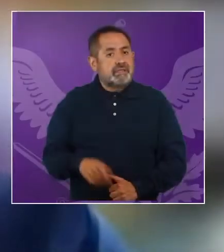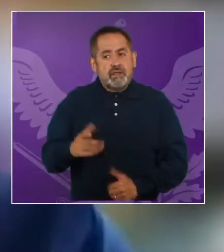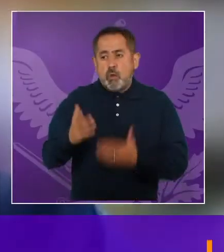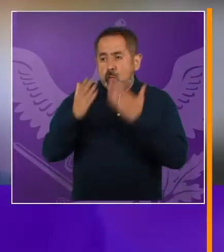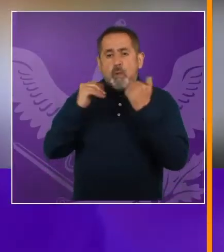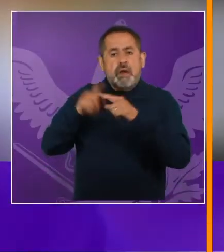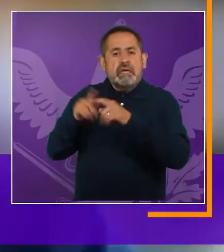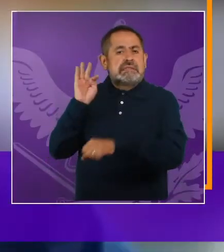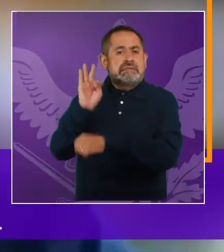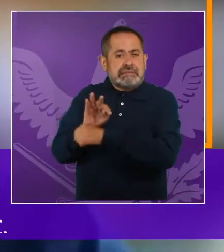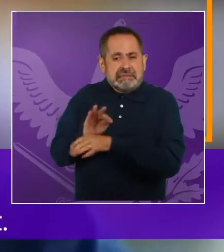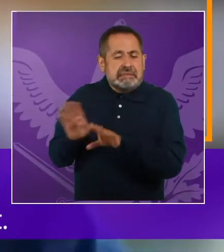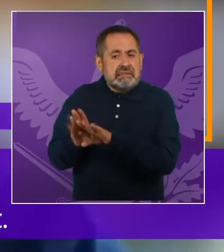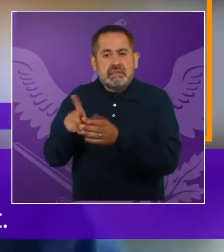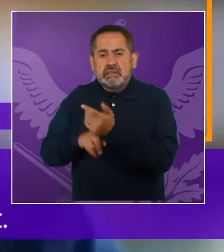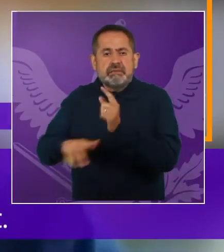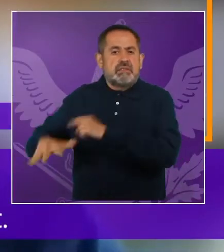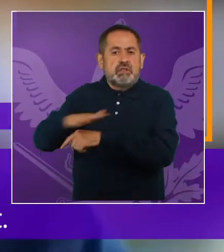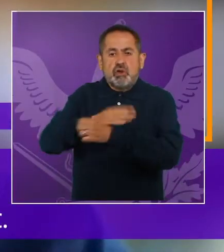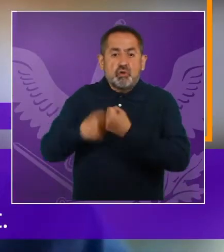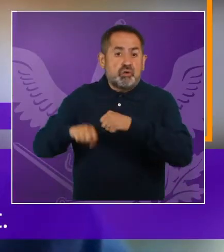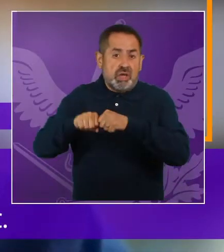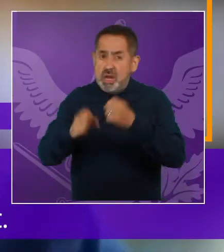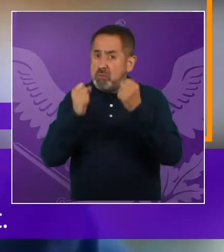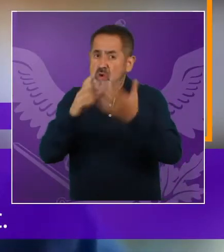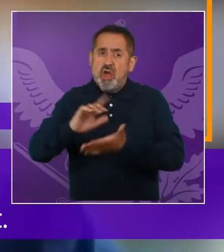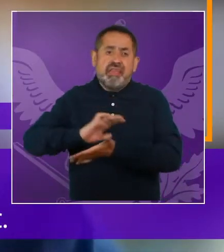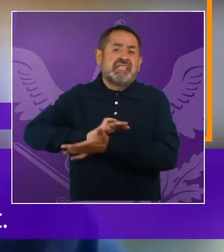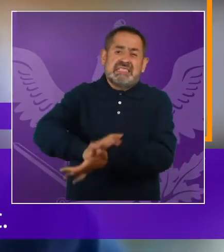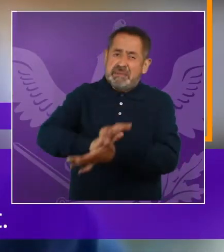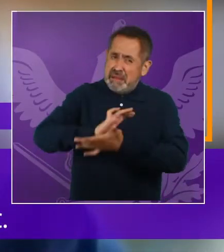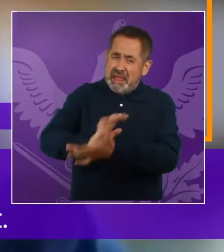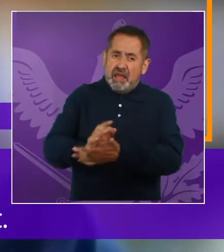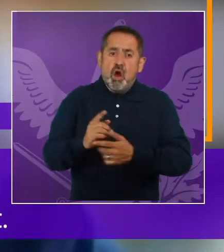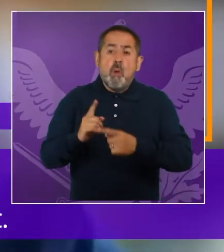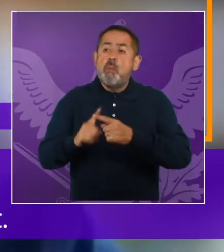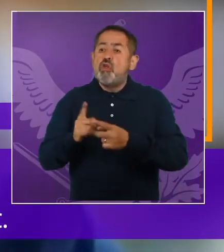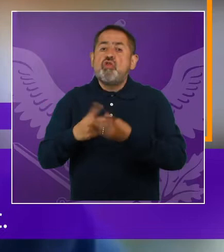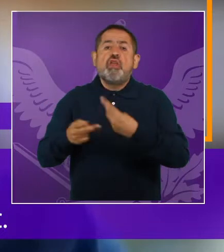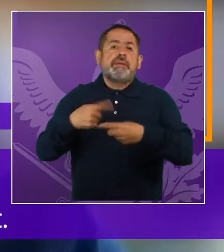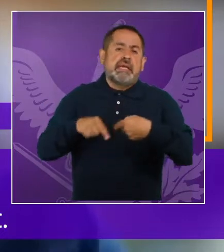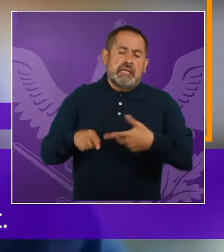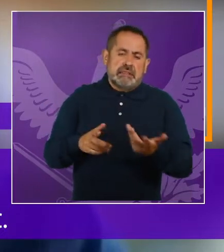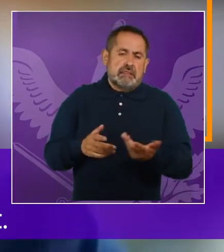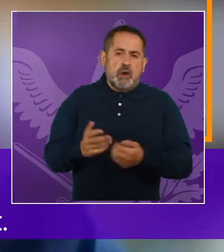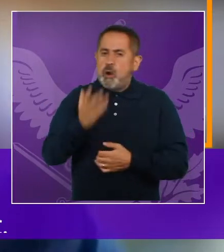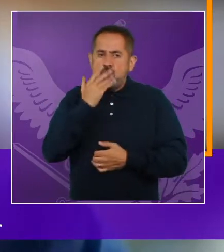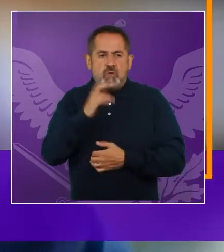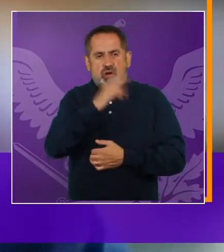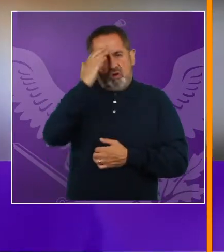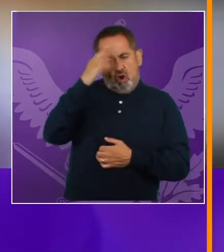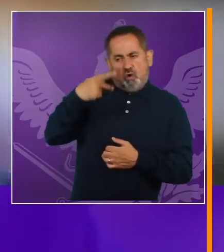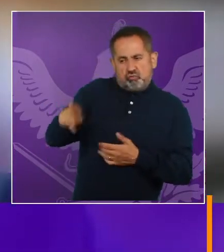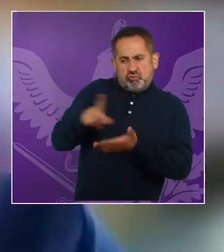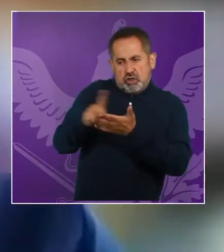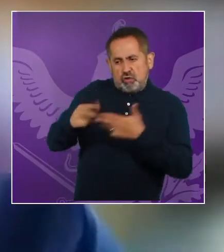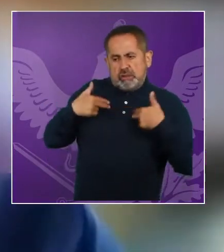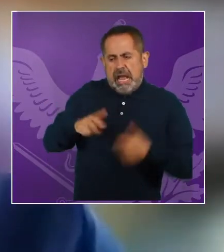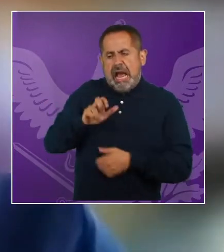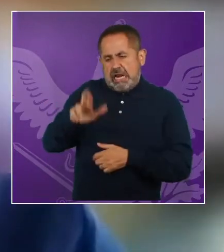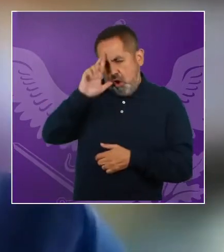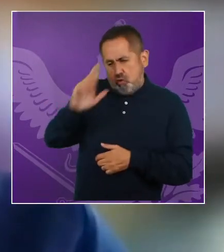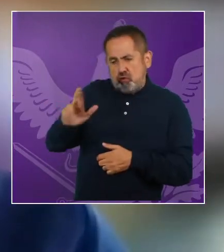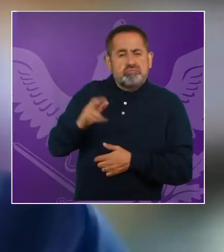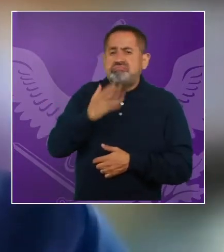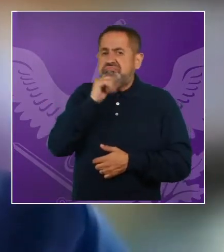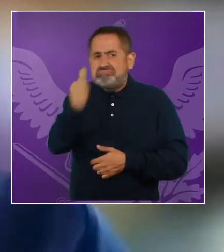Son vulnerables por sus condiciones sociales y discriminadas por su origen. La falta de reconocimiento de